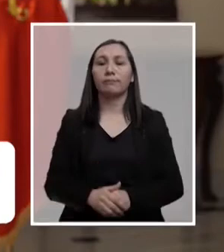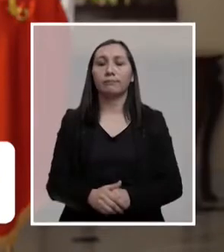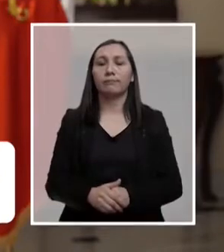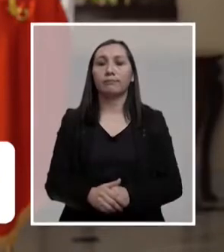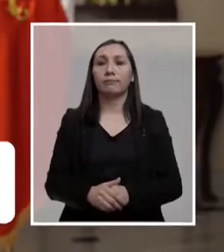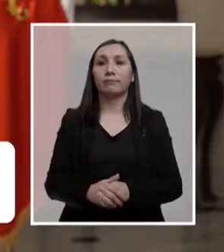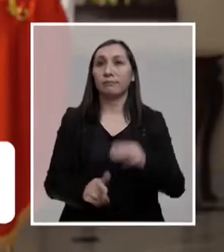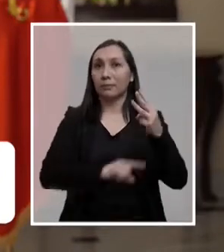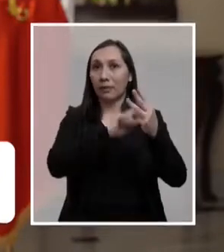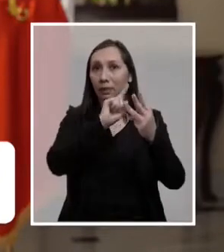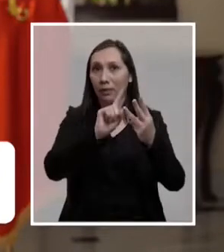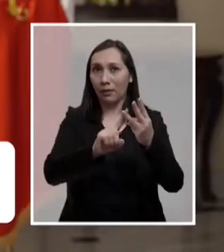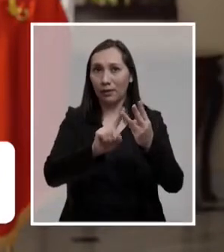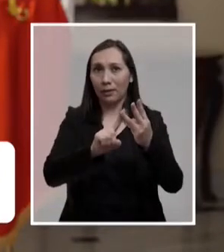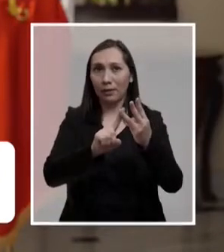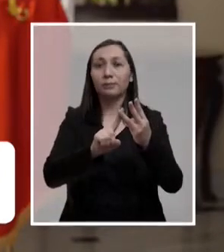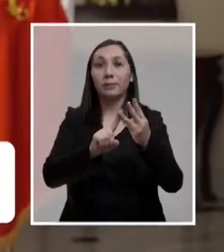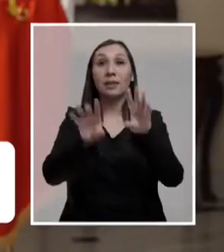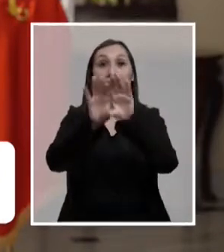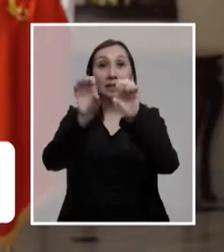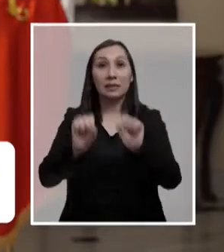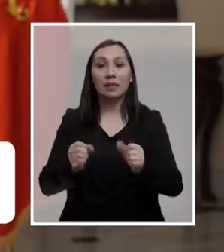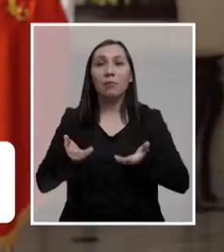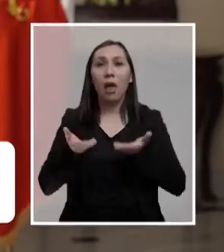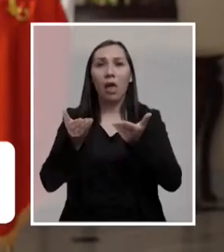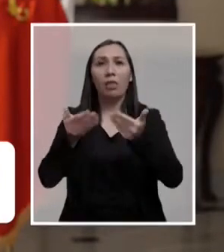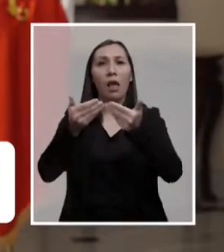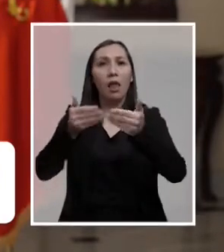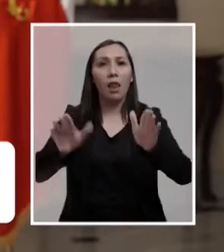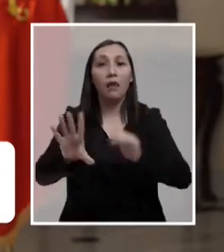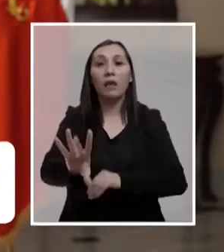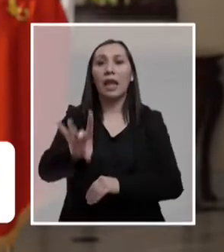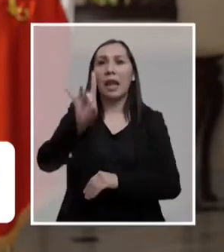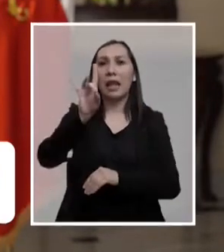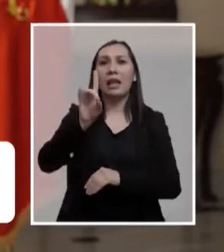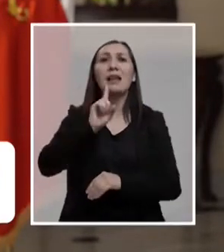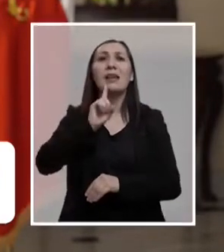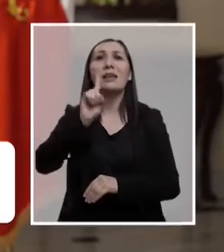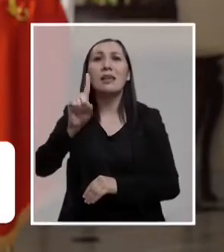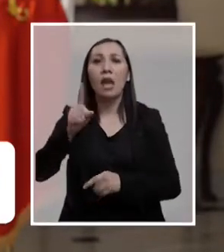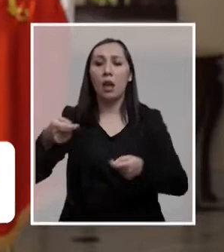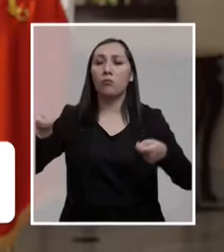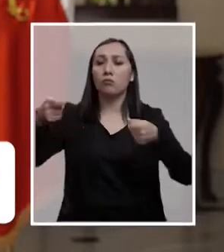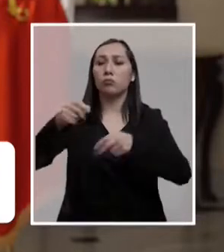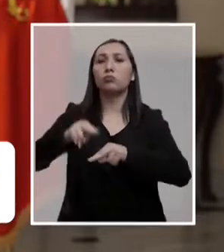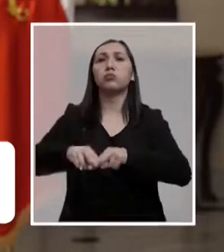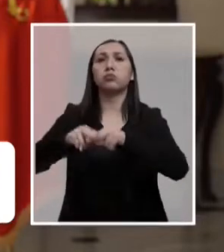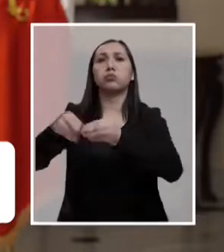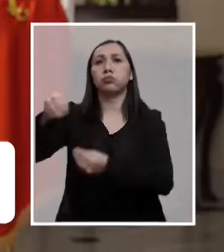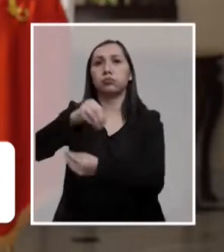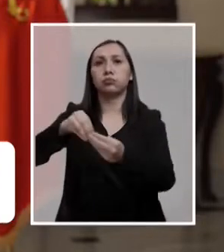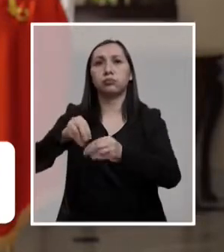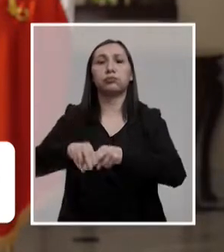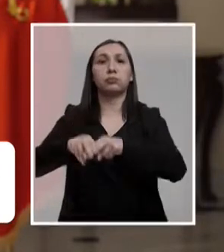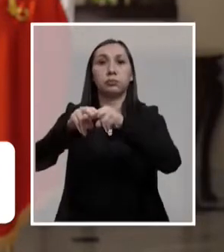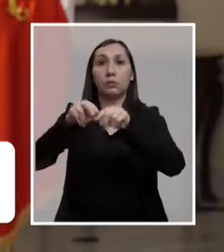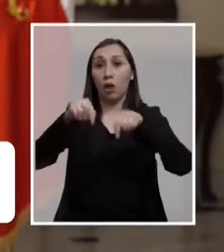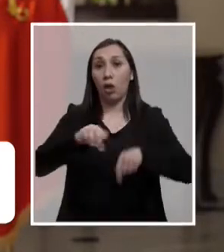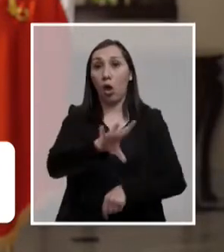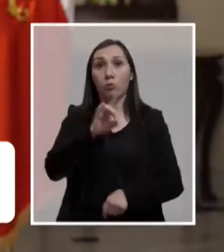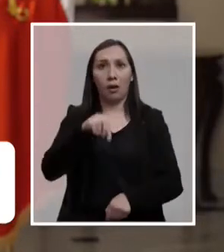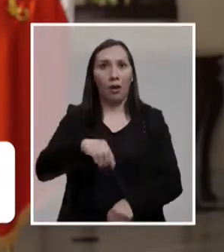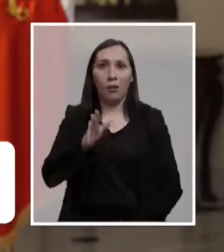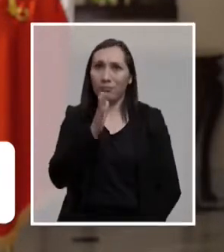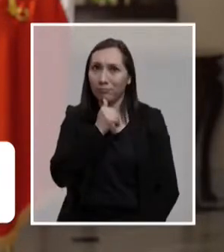En tercer lugar, el sistema entregará libertad para elegir quién invertirá tus fondos de pensiones, opción que hoy día no